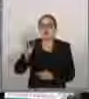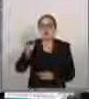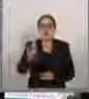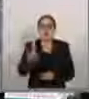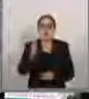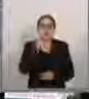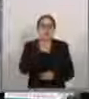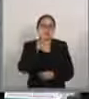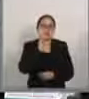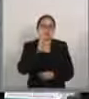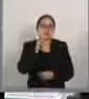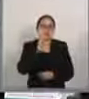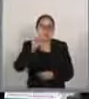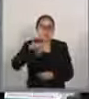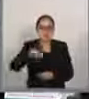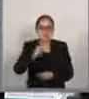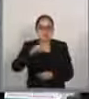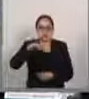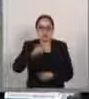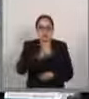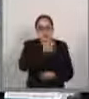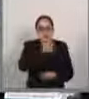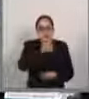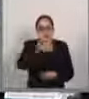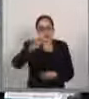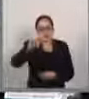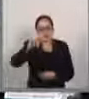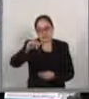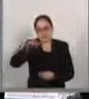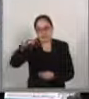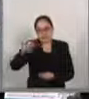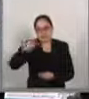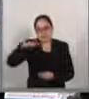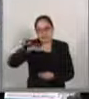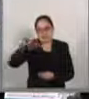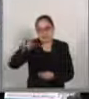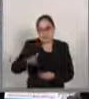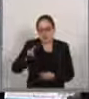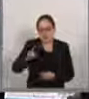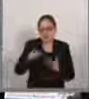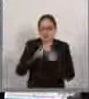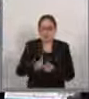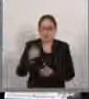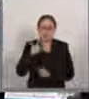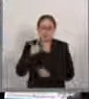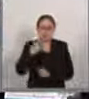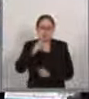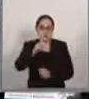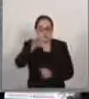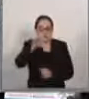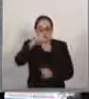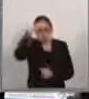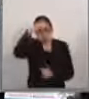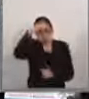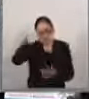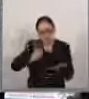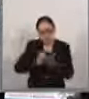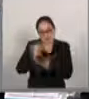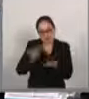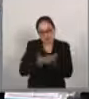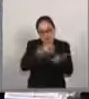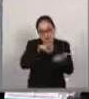A la senadora Angélica de la Peña Gómez del Partido de la Revolución Democrática para hablar en contra del dictamen.